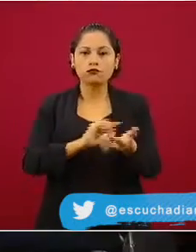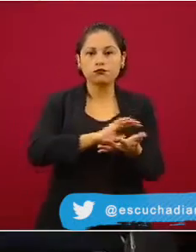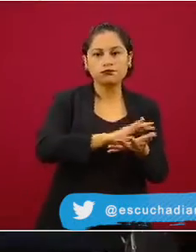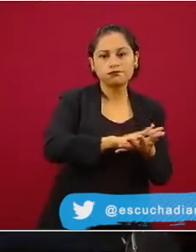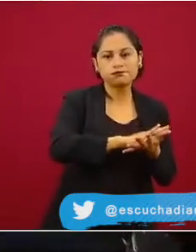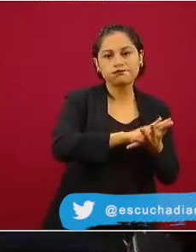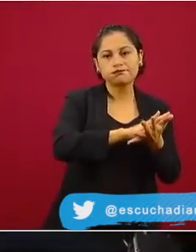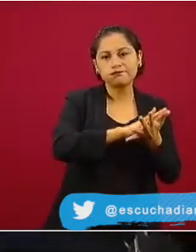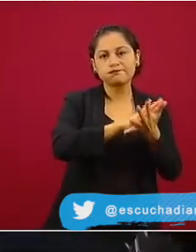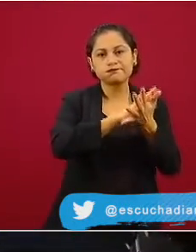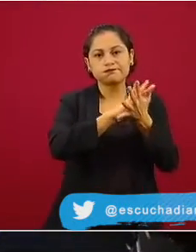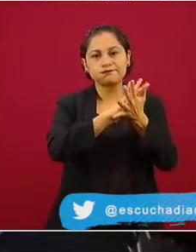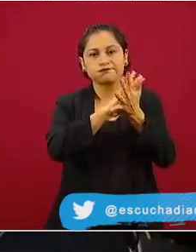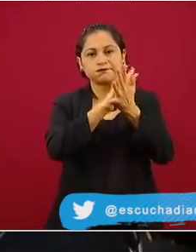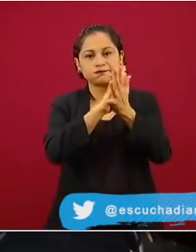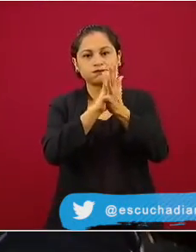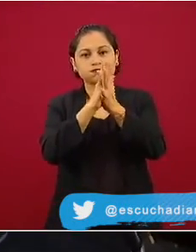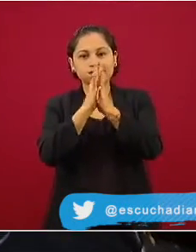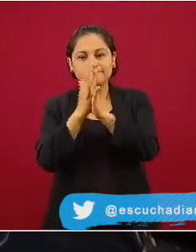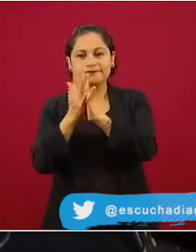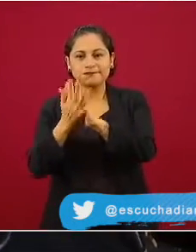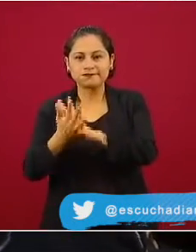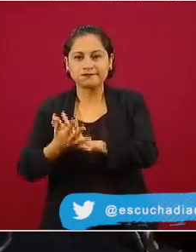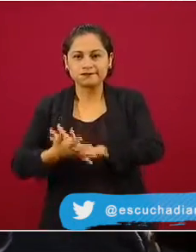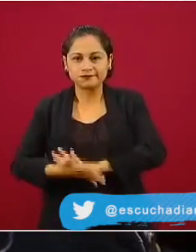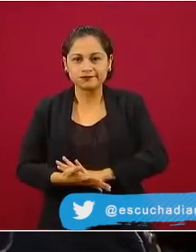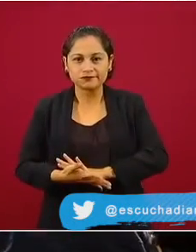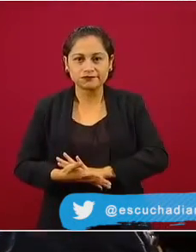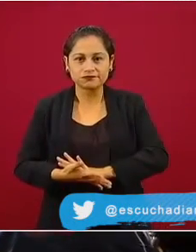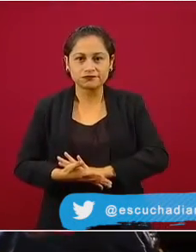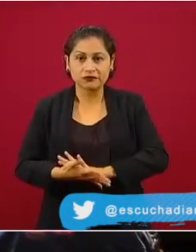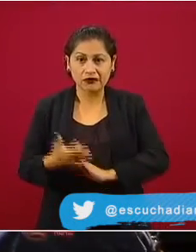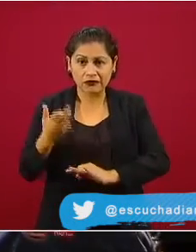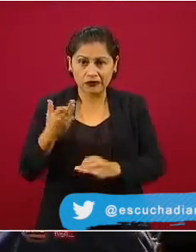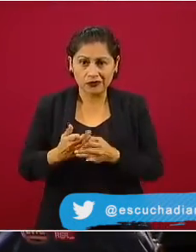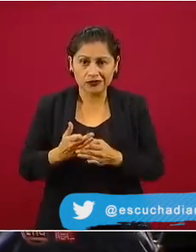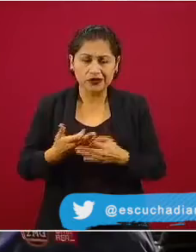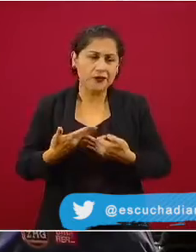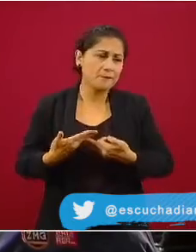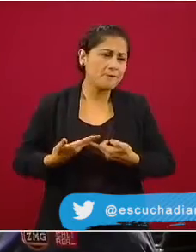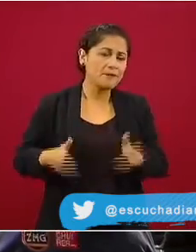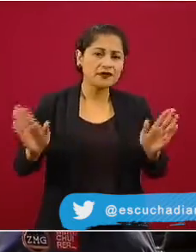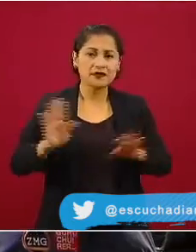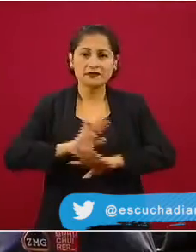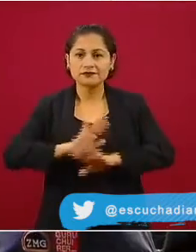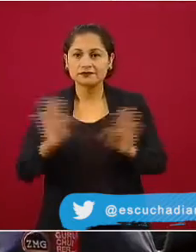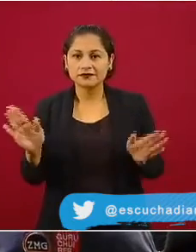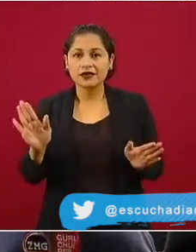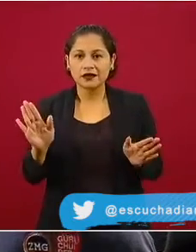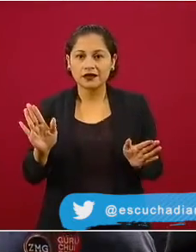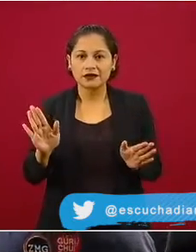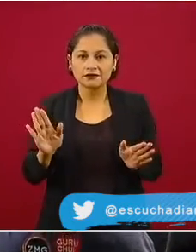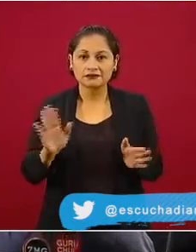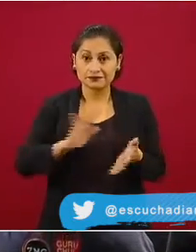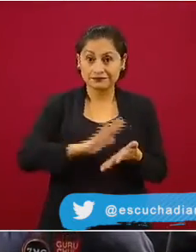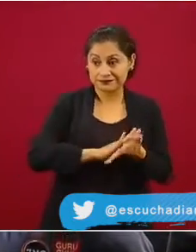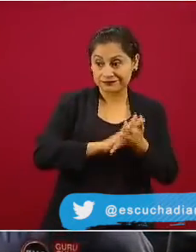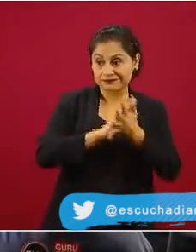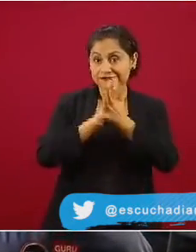hasta que irrumpió como una revolución,